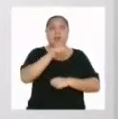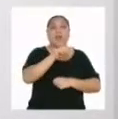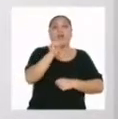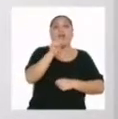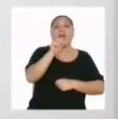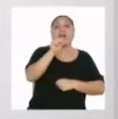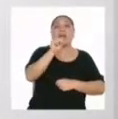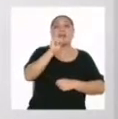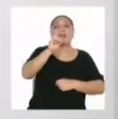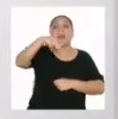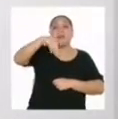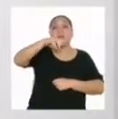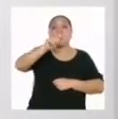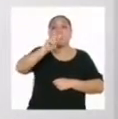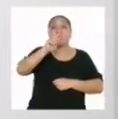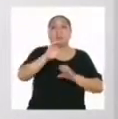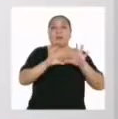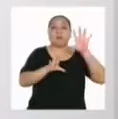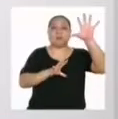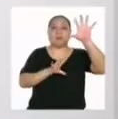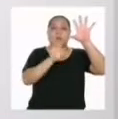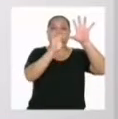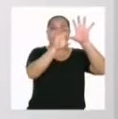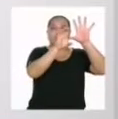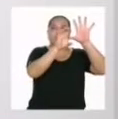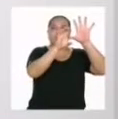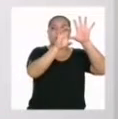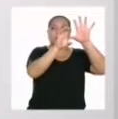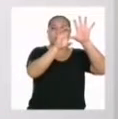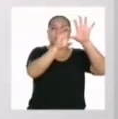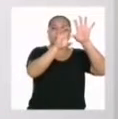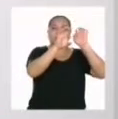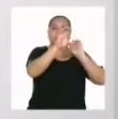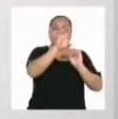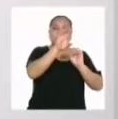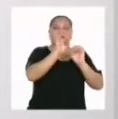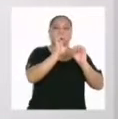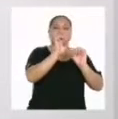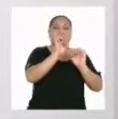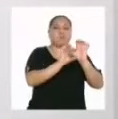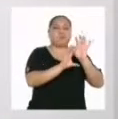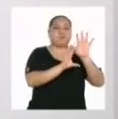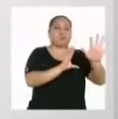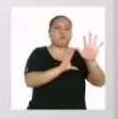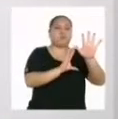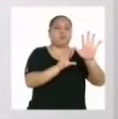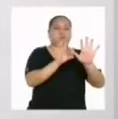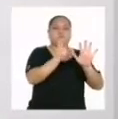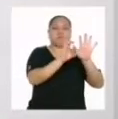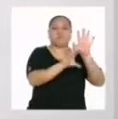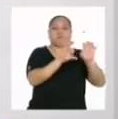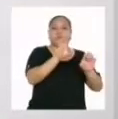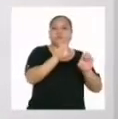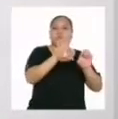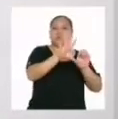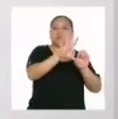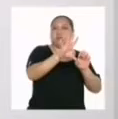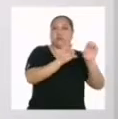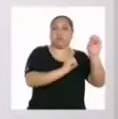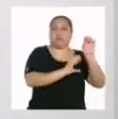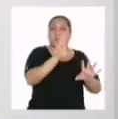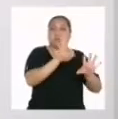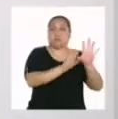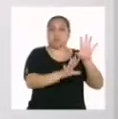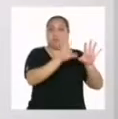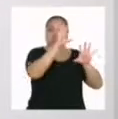secciones son más grandes que otras, para llamar la atención. Además, te cuento que